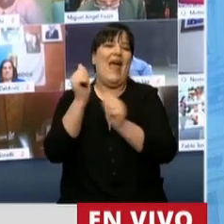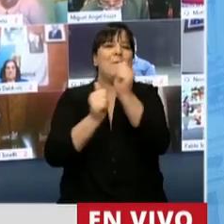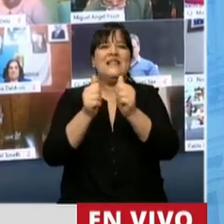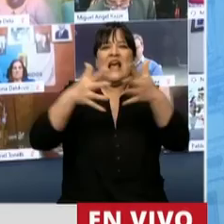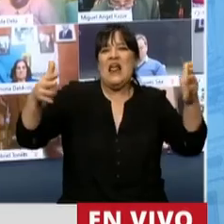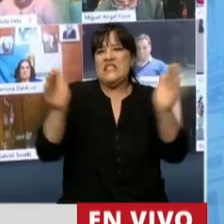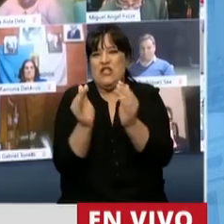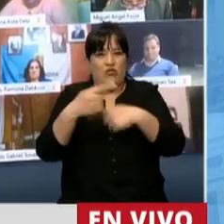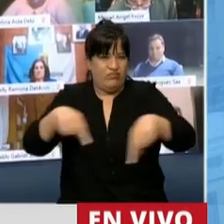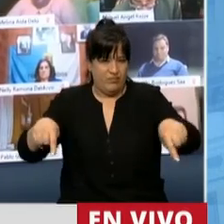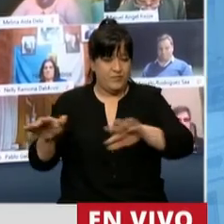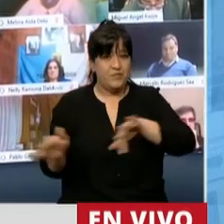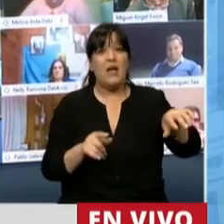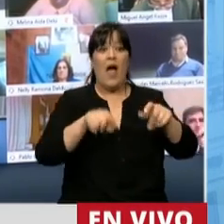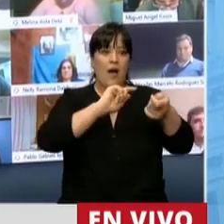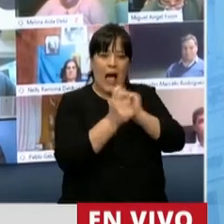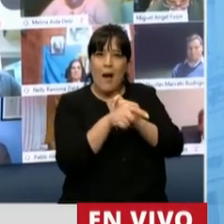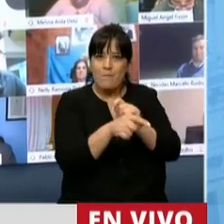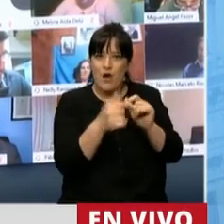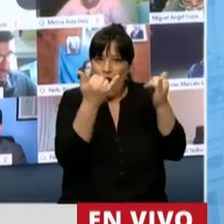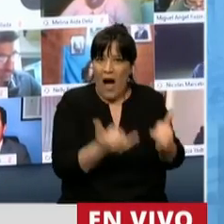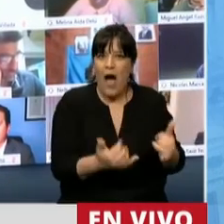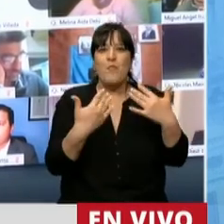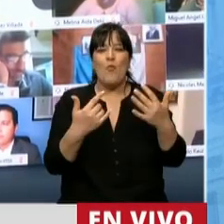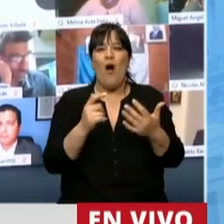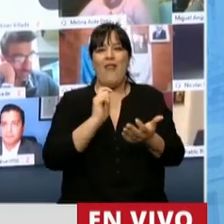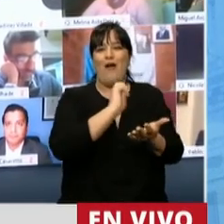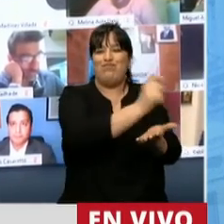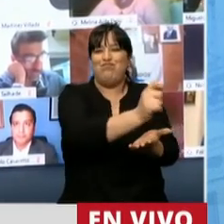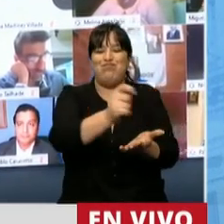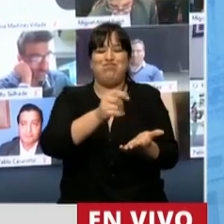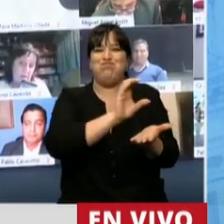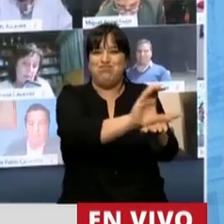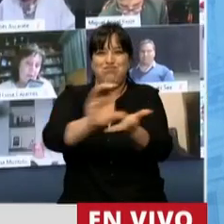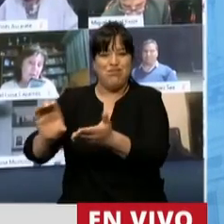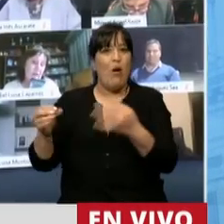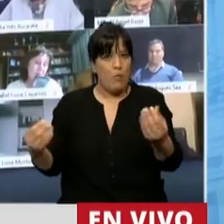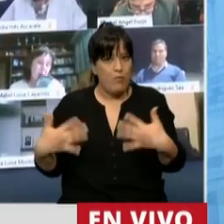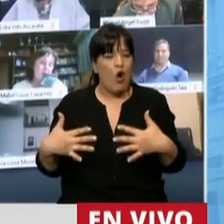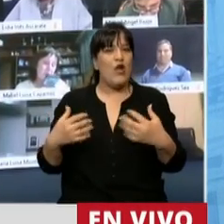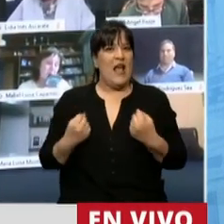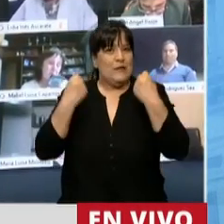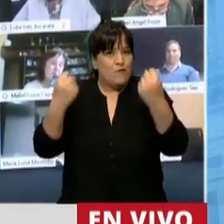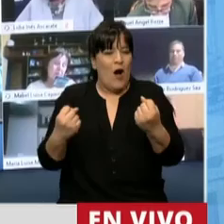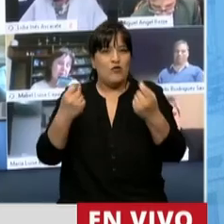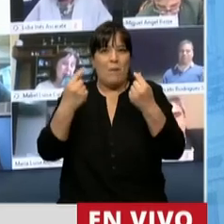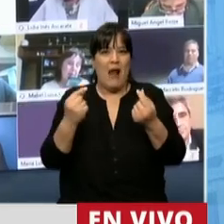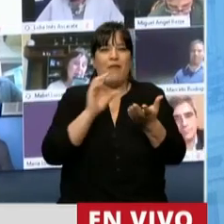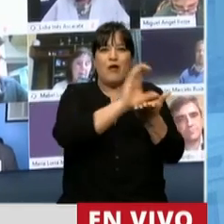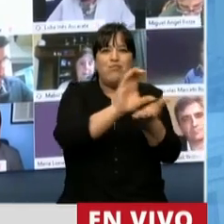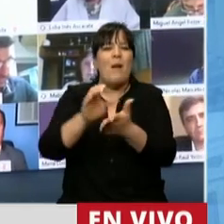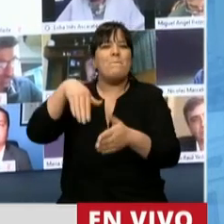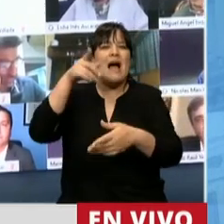esta modificación permite redistribuir el esfuerzo fiscal que es alto escalonándolo y